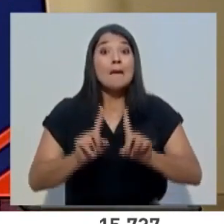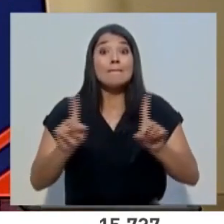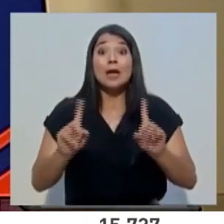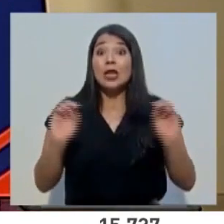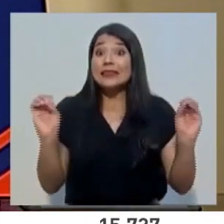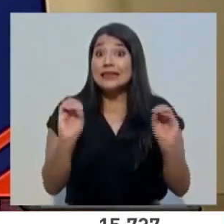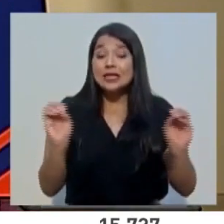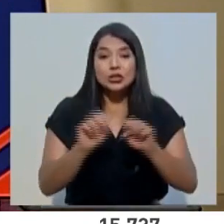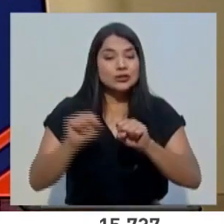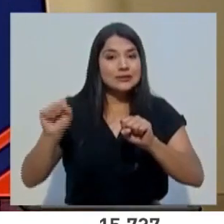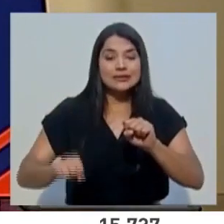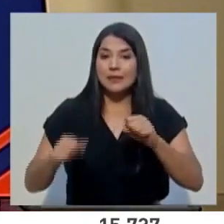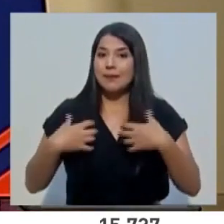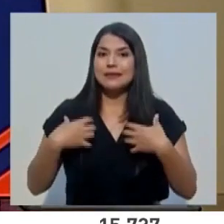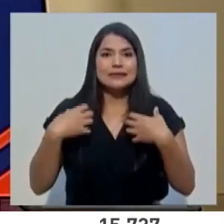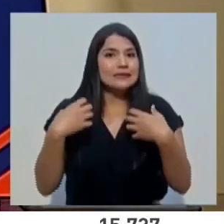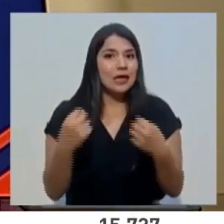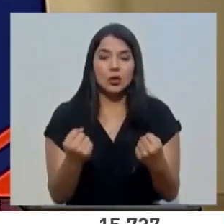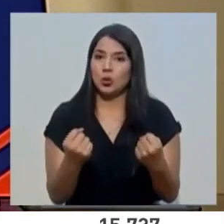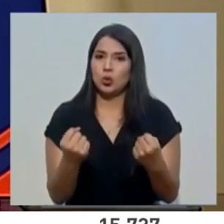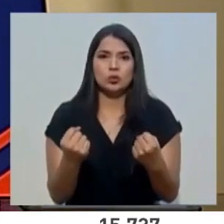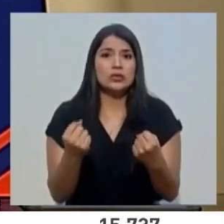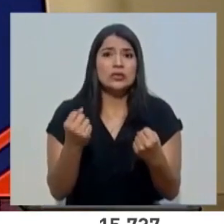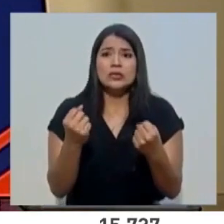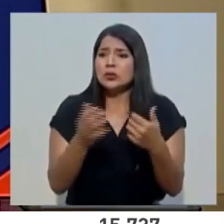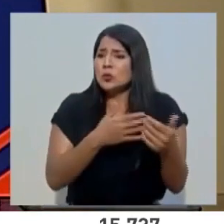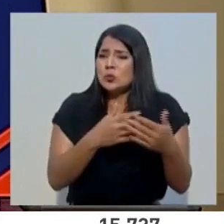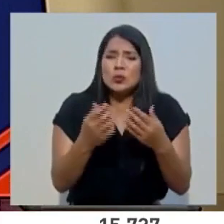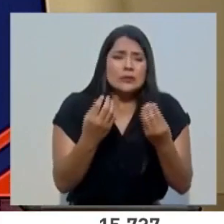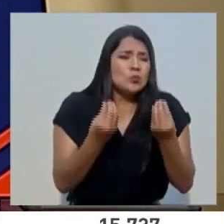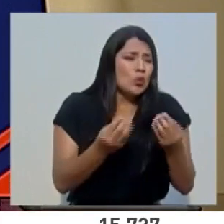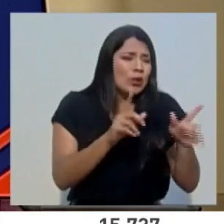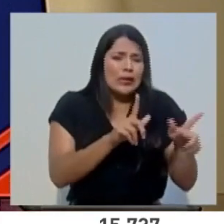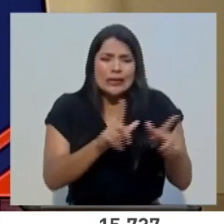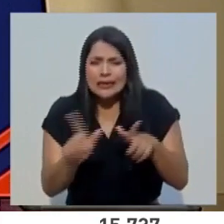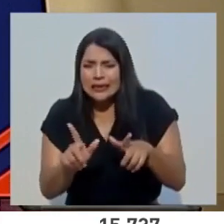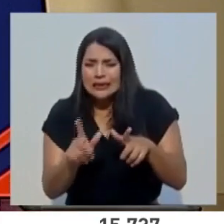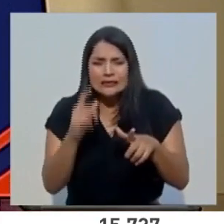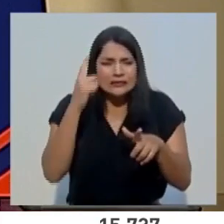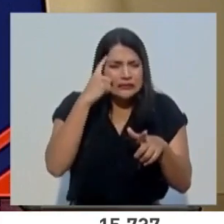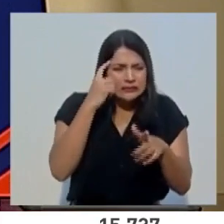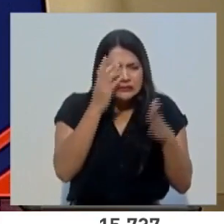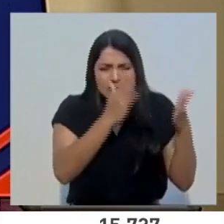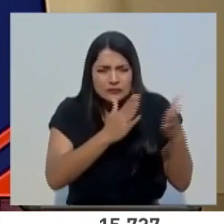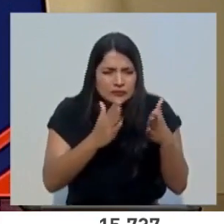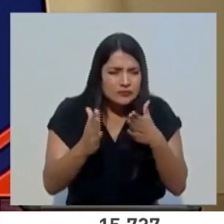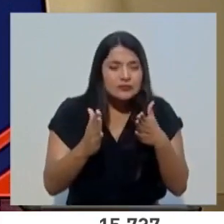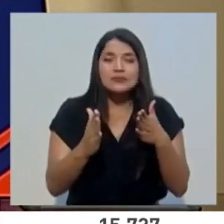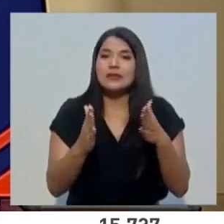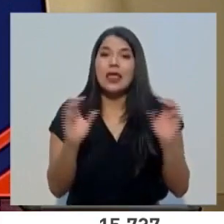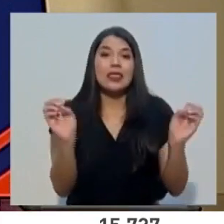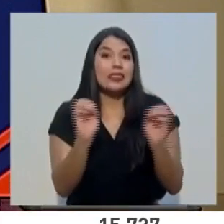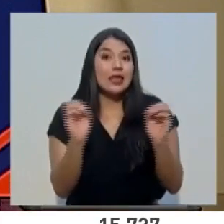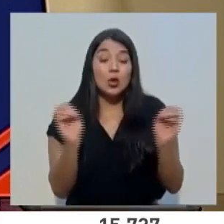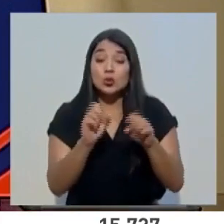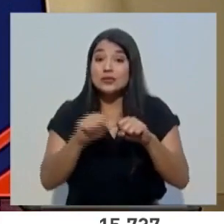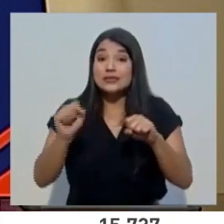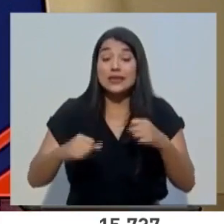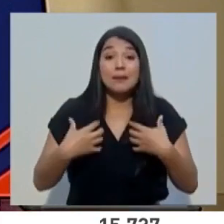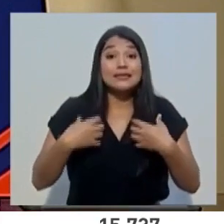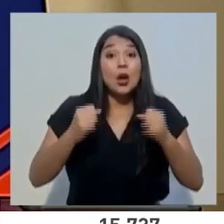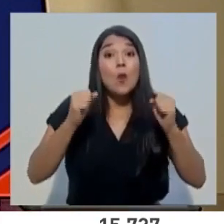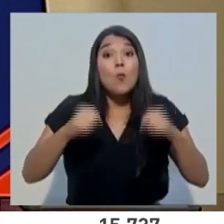ningún sistema de salud, por más preparado que esté, puede hacerle frente a esta